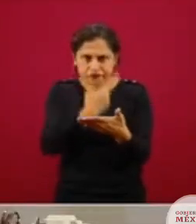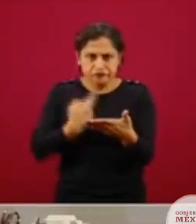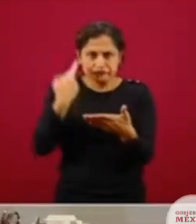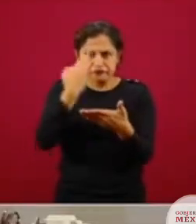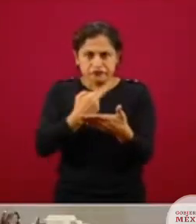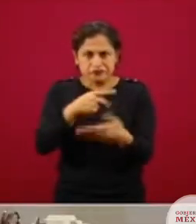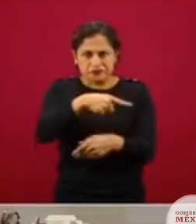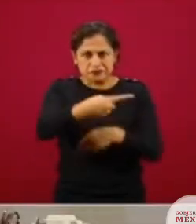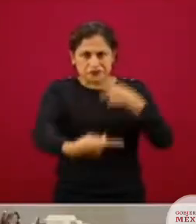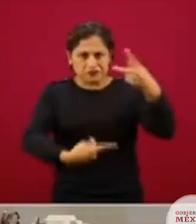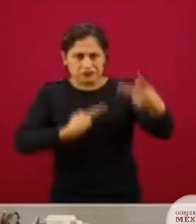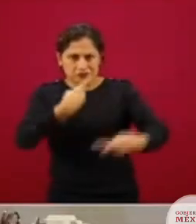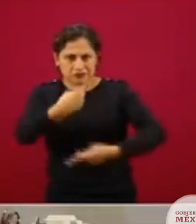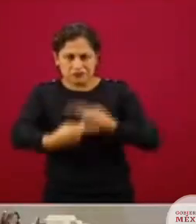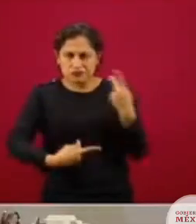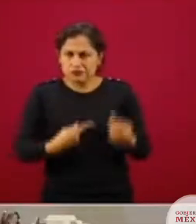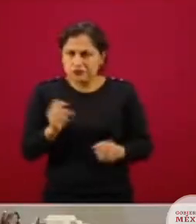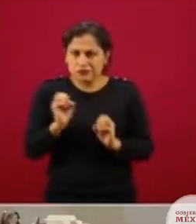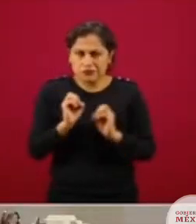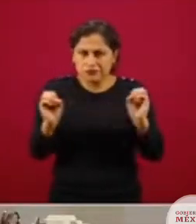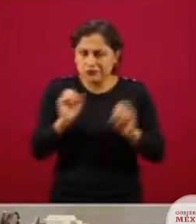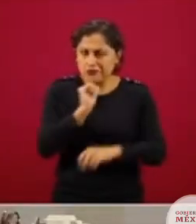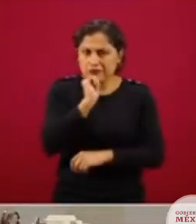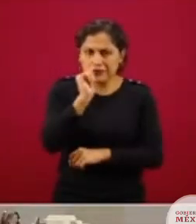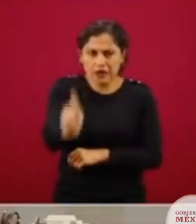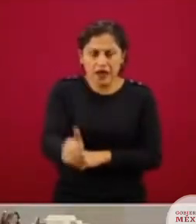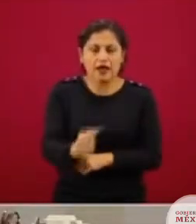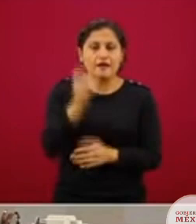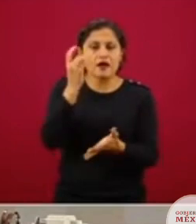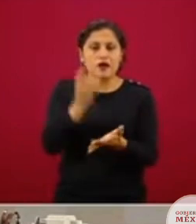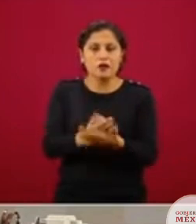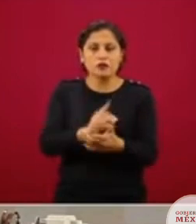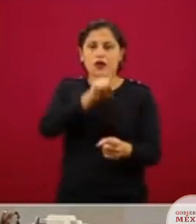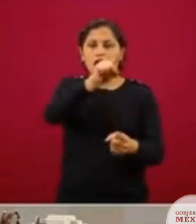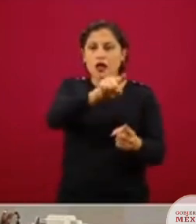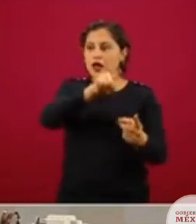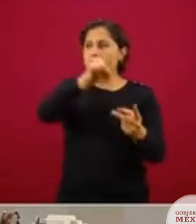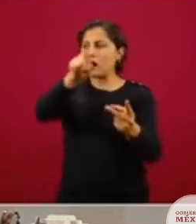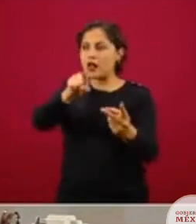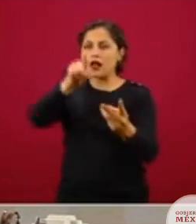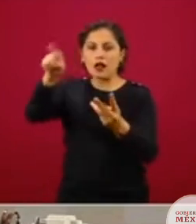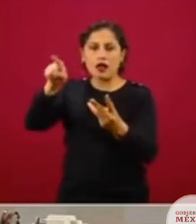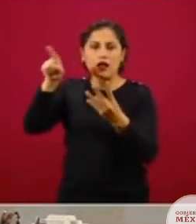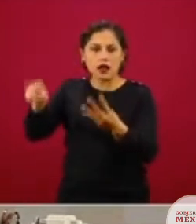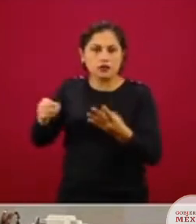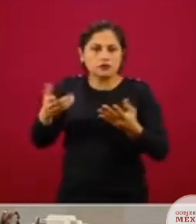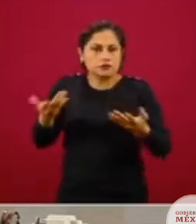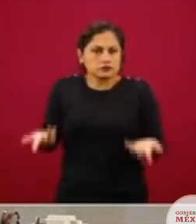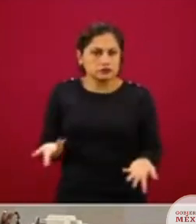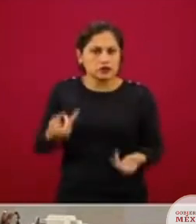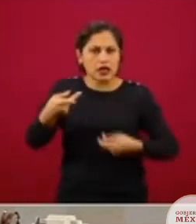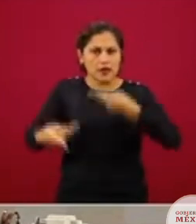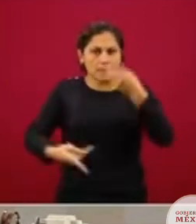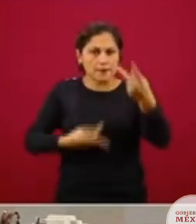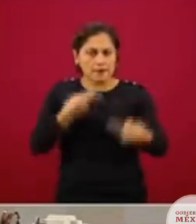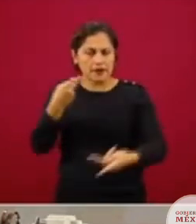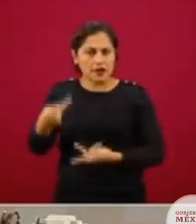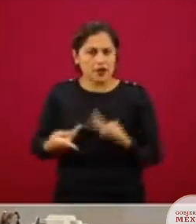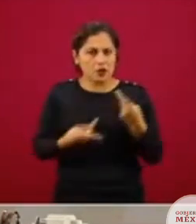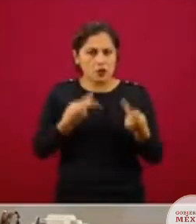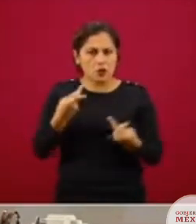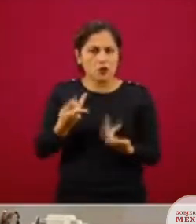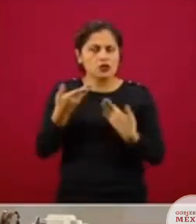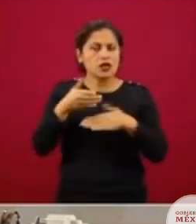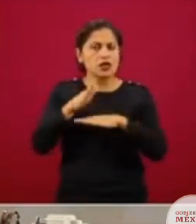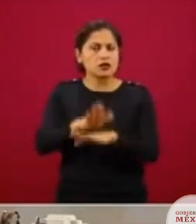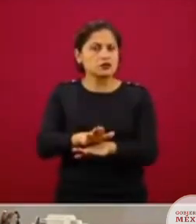que preguntas eran señalamientos y las preguntas pues estaban basadas en un principio de algo que no había